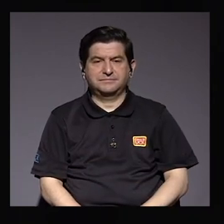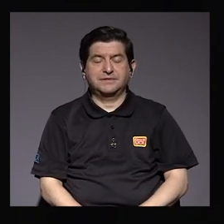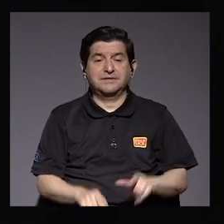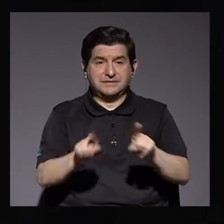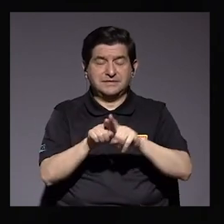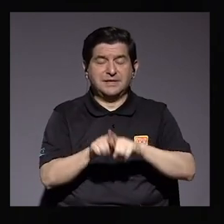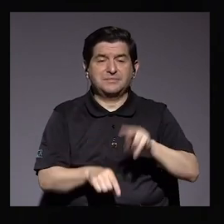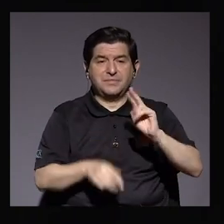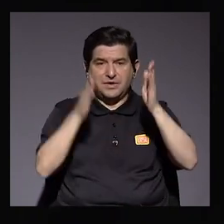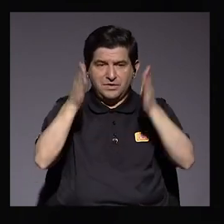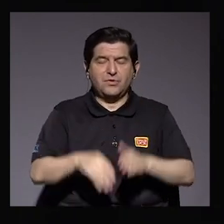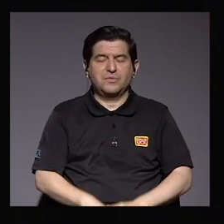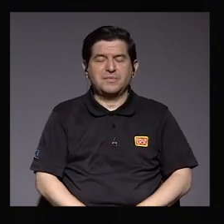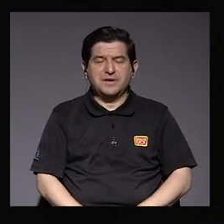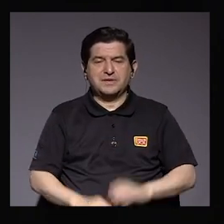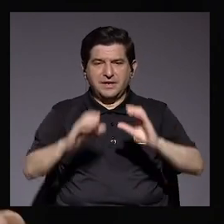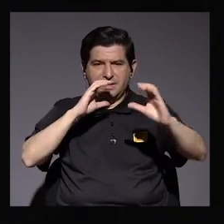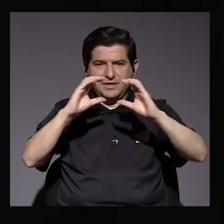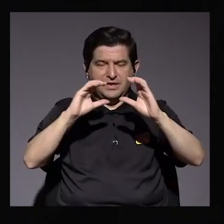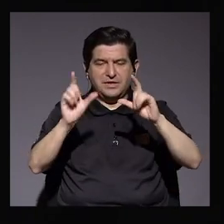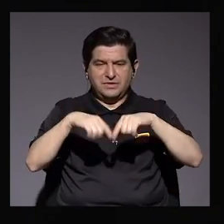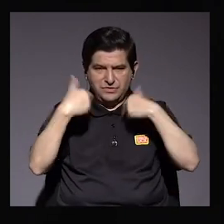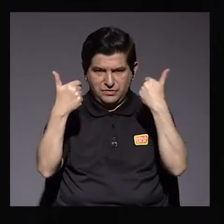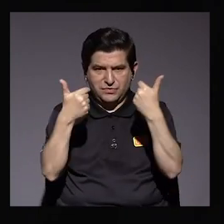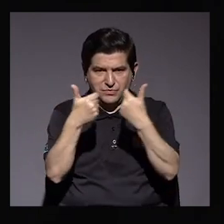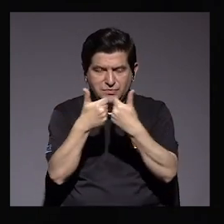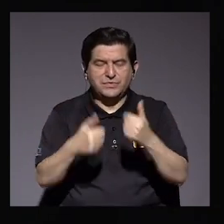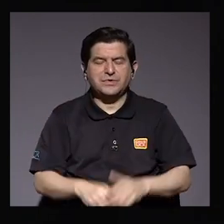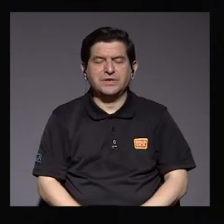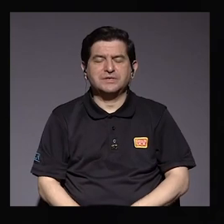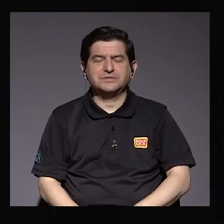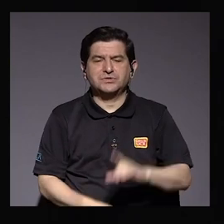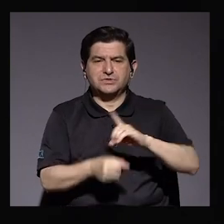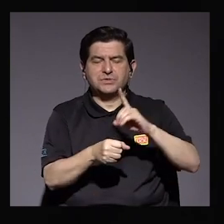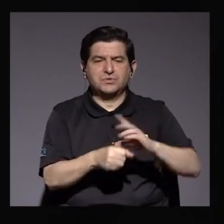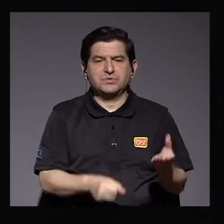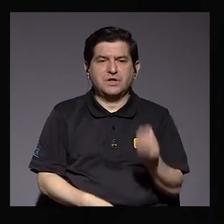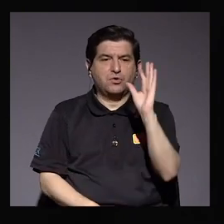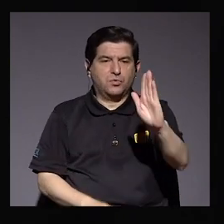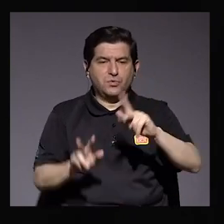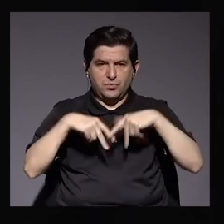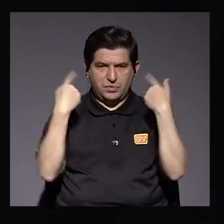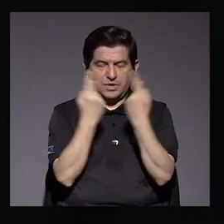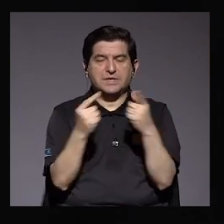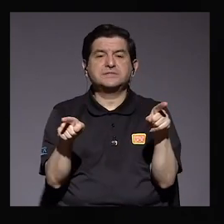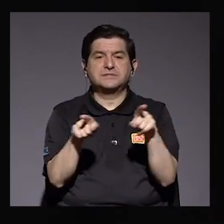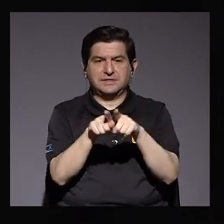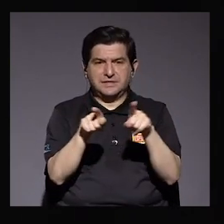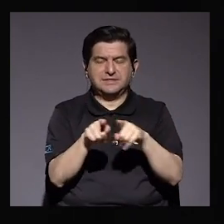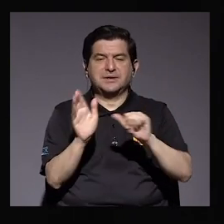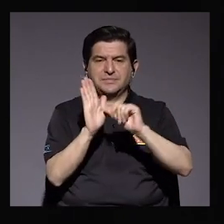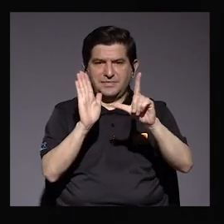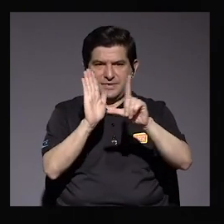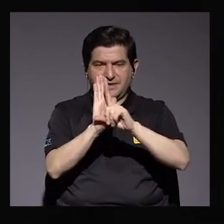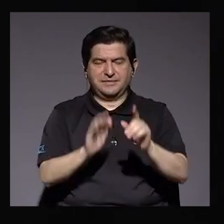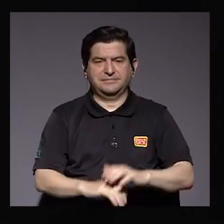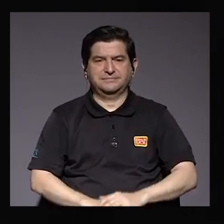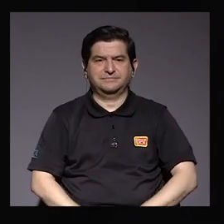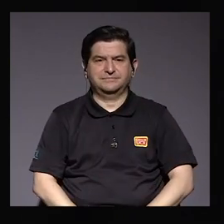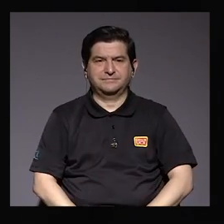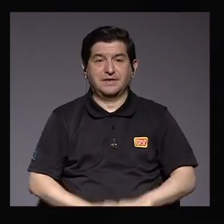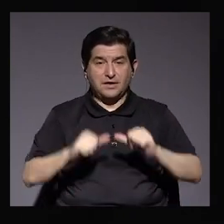desde las ciencias de la comunicación colectiva, una de las diputadas más jóvenes de su partido, pero también, obviamente, de la Asamblea Legislativa.